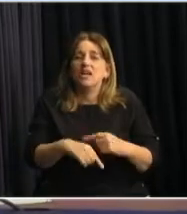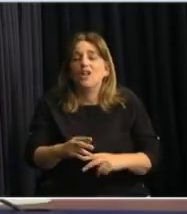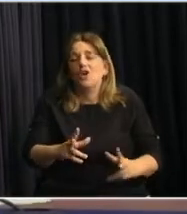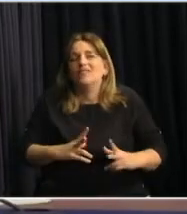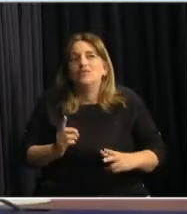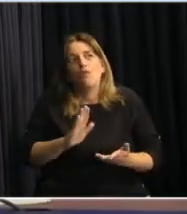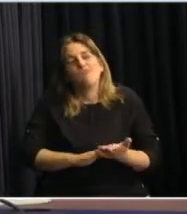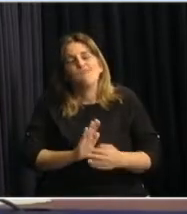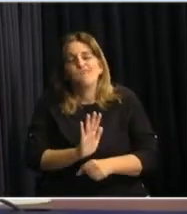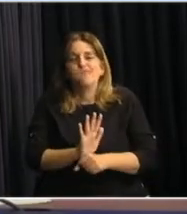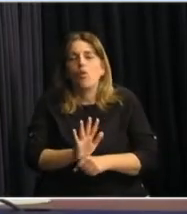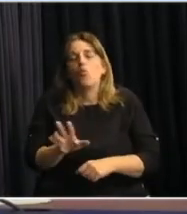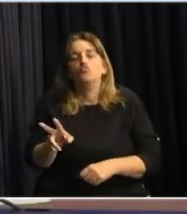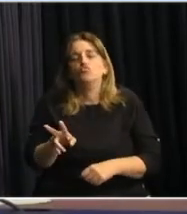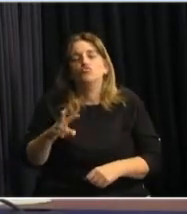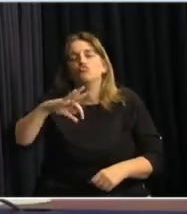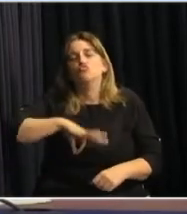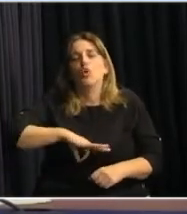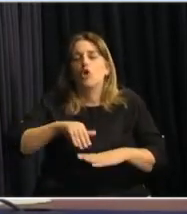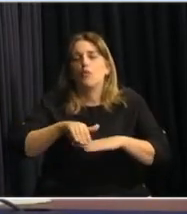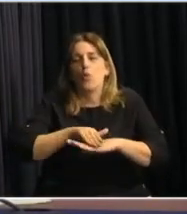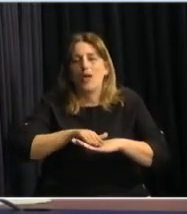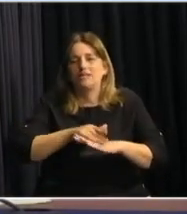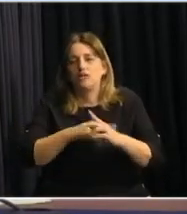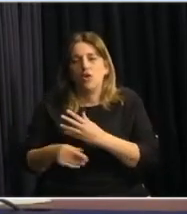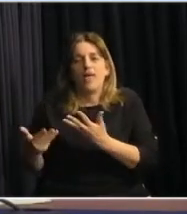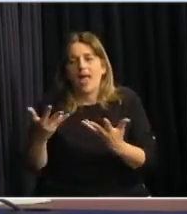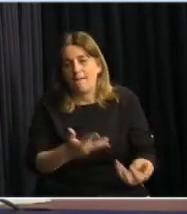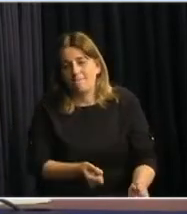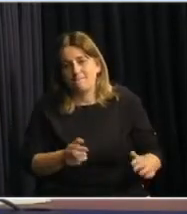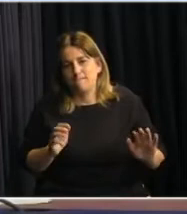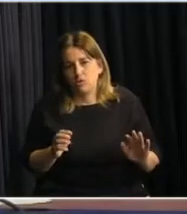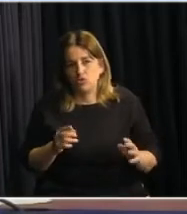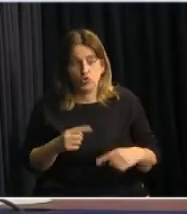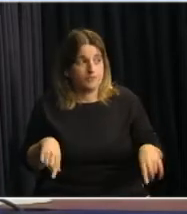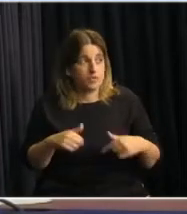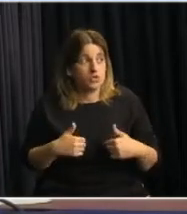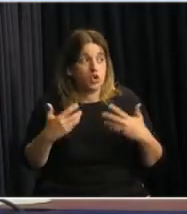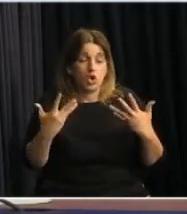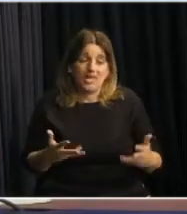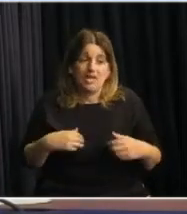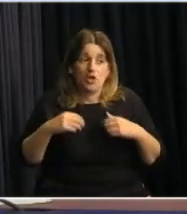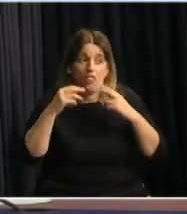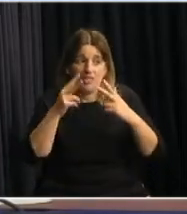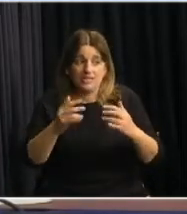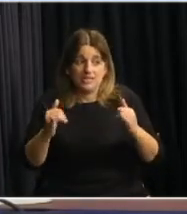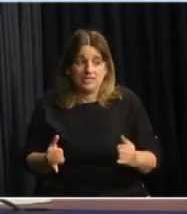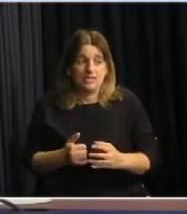llamado como una renta básica de apoyo un poco mayor. Y lo que yo acá quiero recalcar es